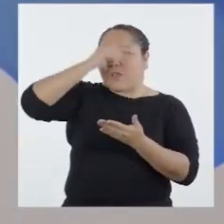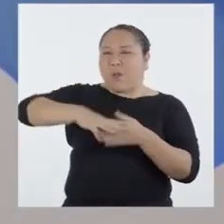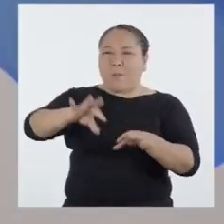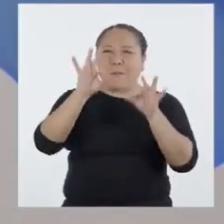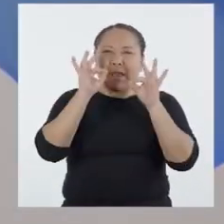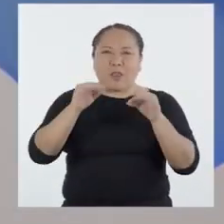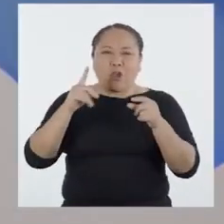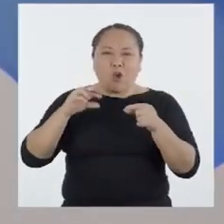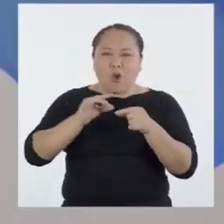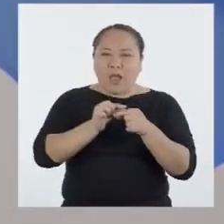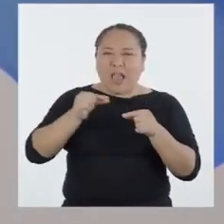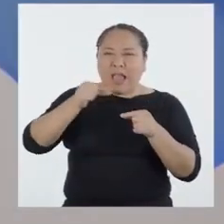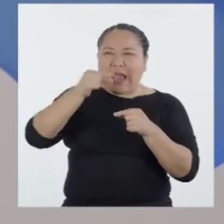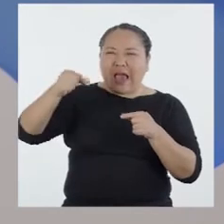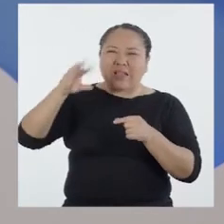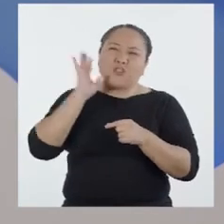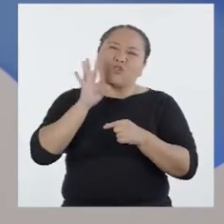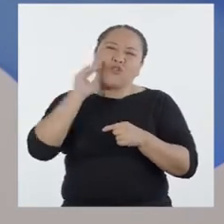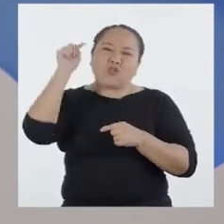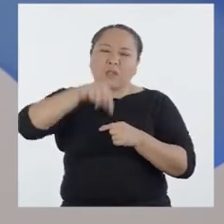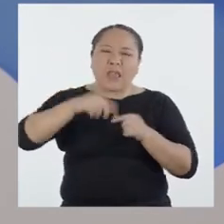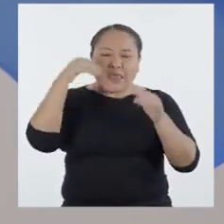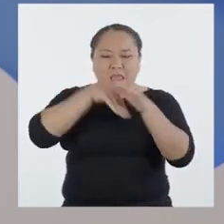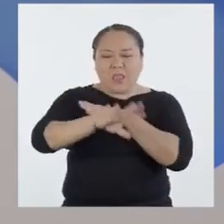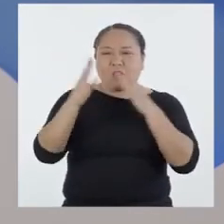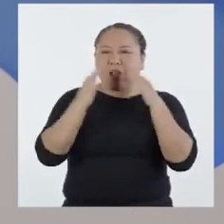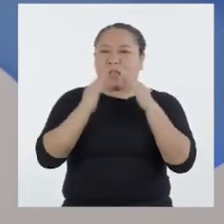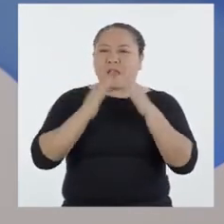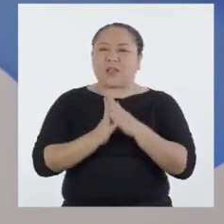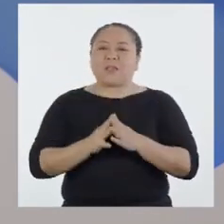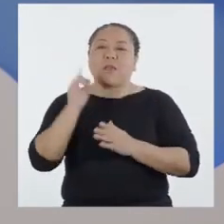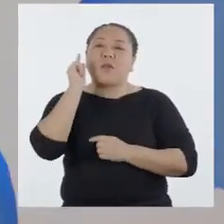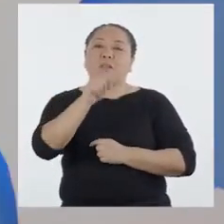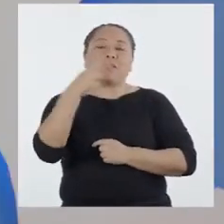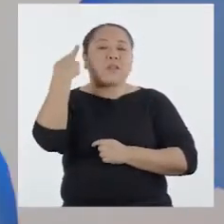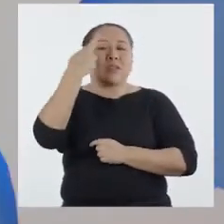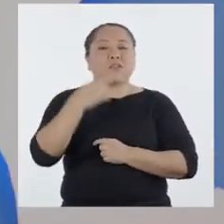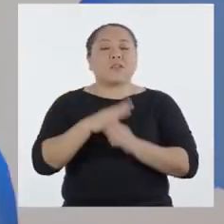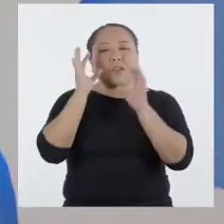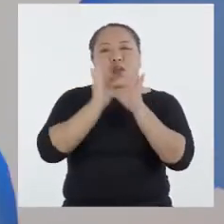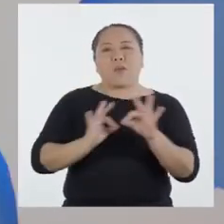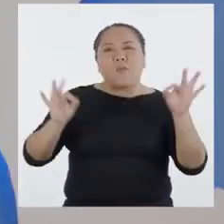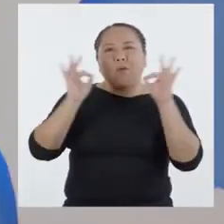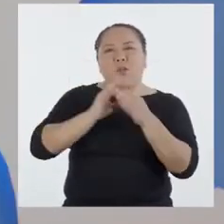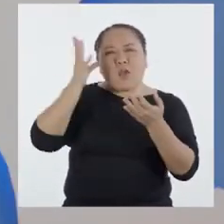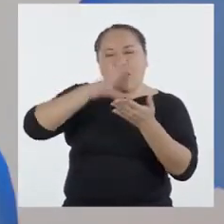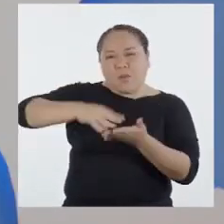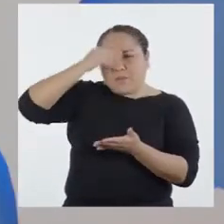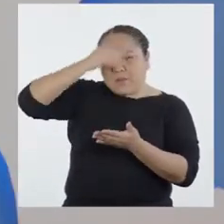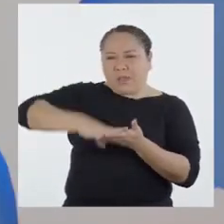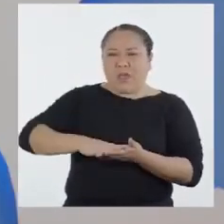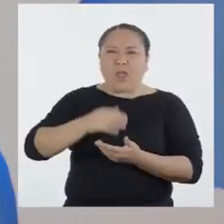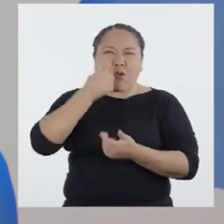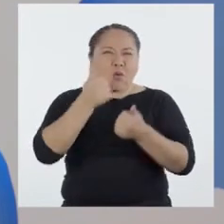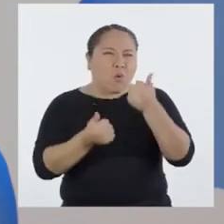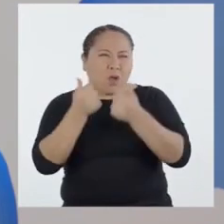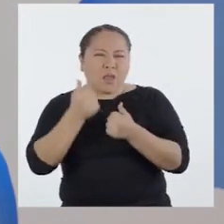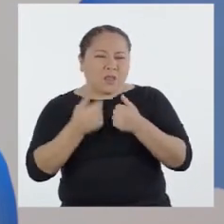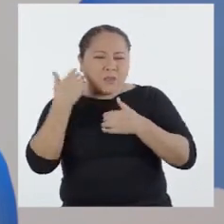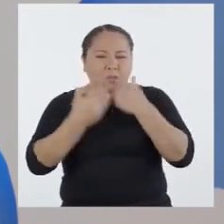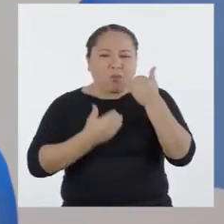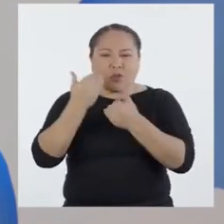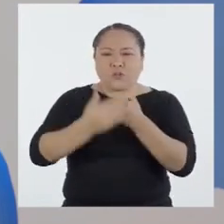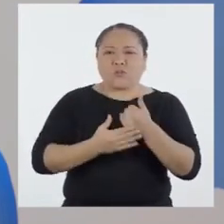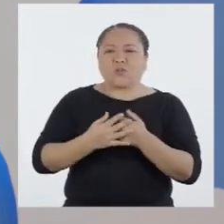los peligros de los gases contaminantes que puede haber en nuestros hogares. Por eso ha sido importante aprender en qué